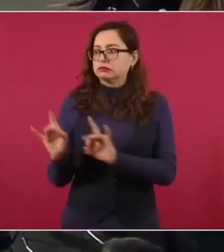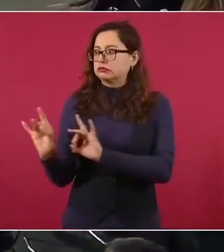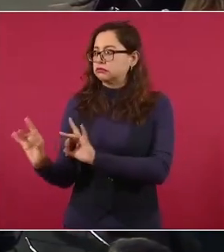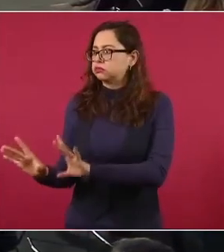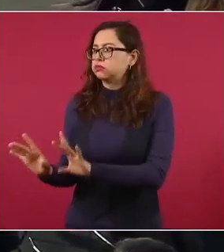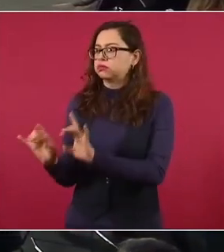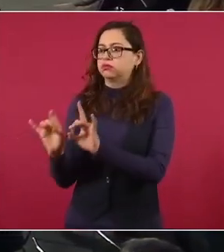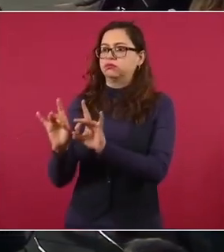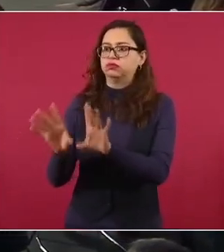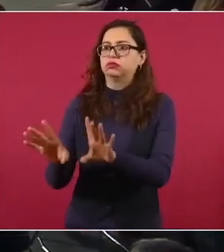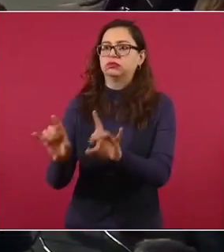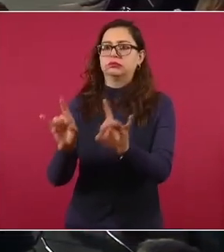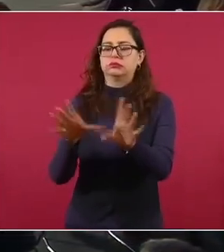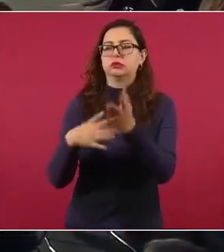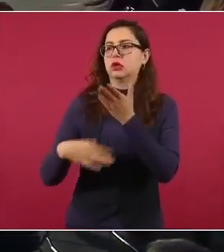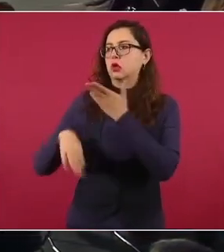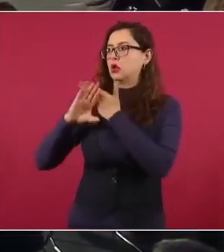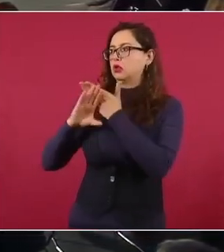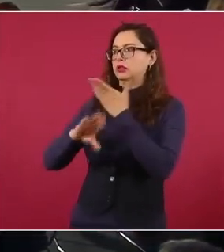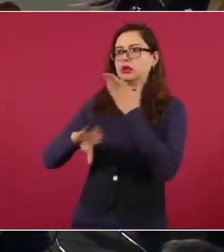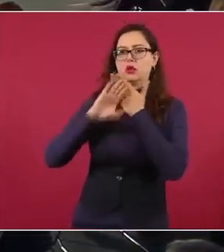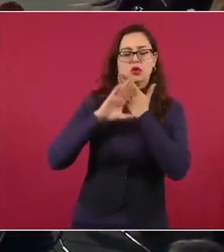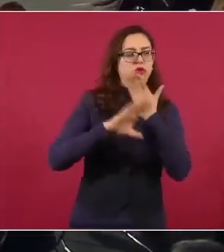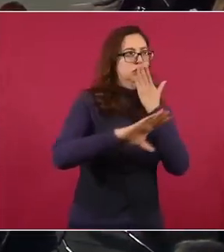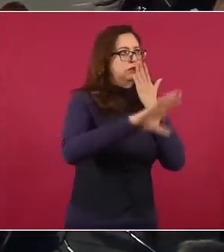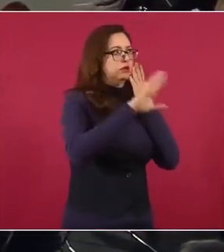difícil para él.